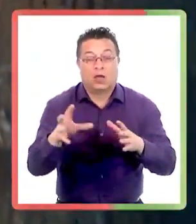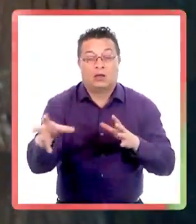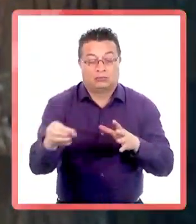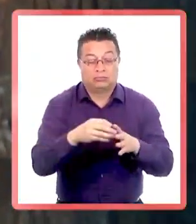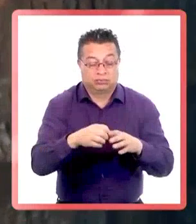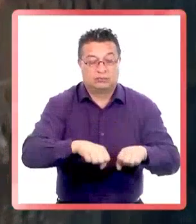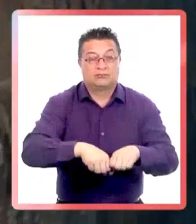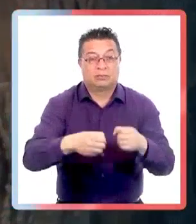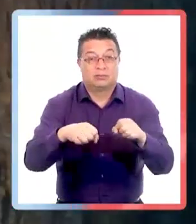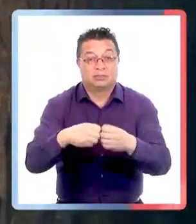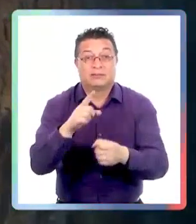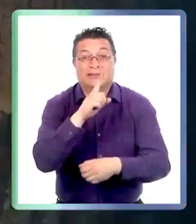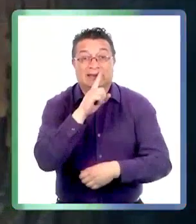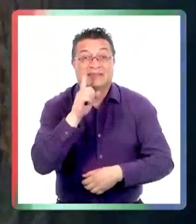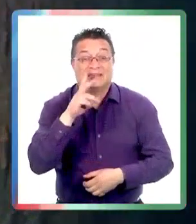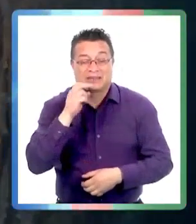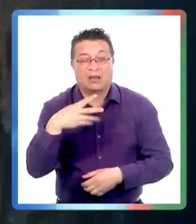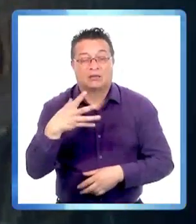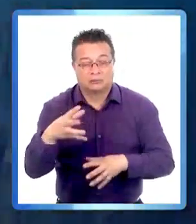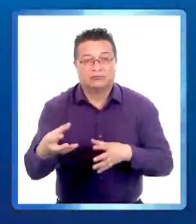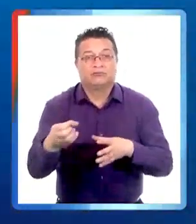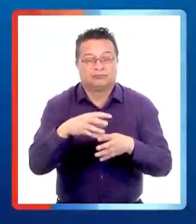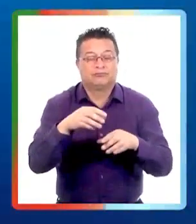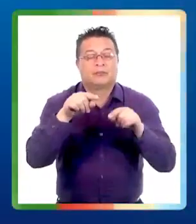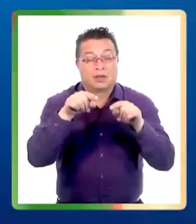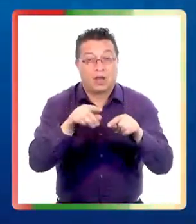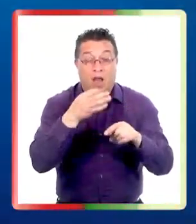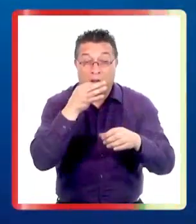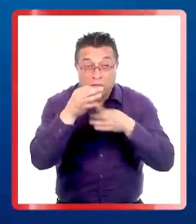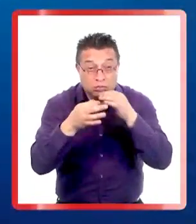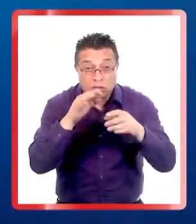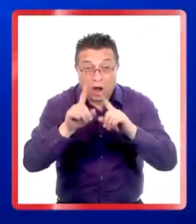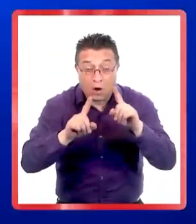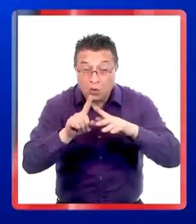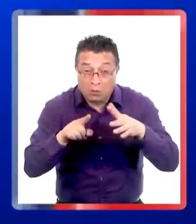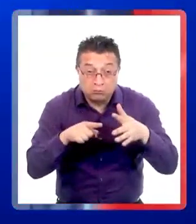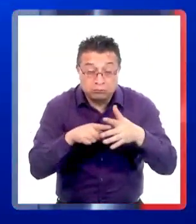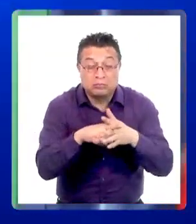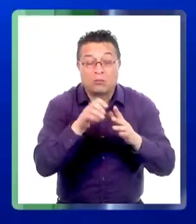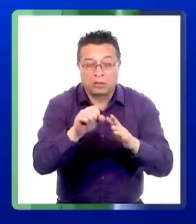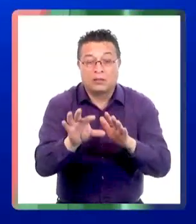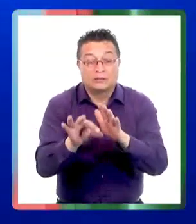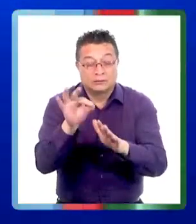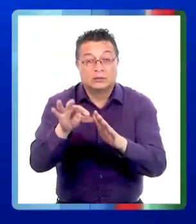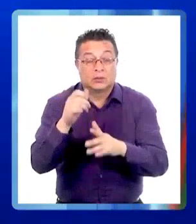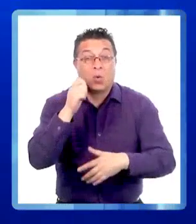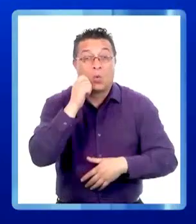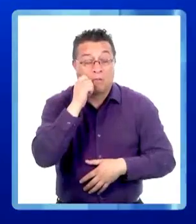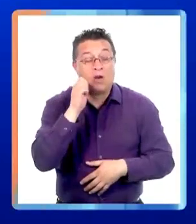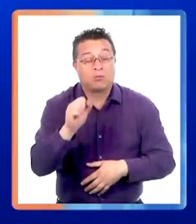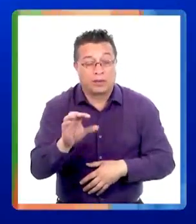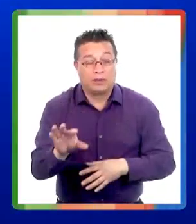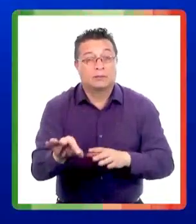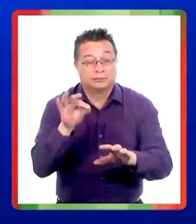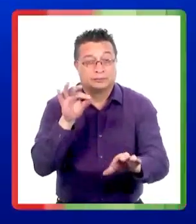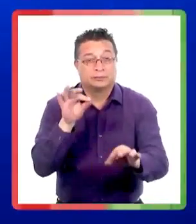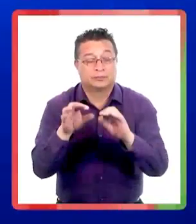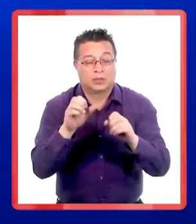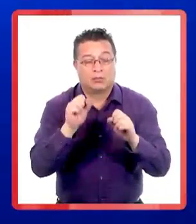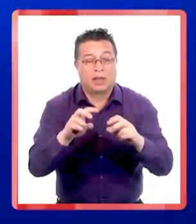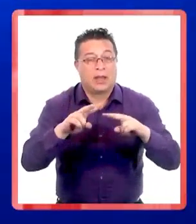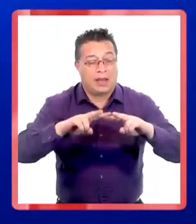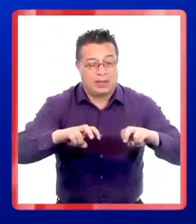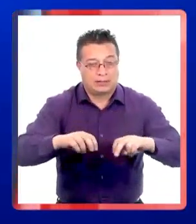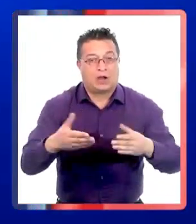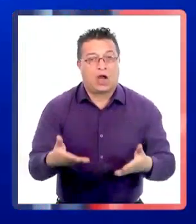investigadores descargaron los fragmentos destrozados del Titán y según algunos trascendidos también encontraron posibles restos